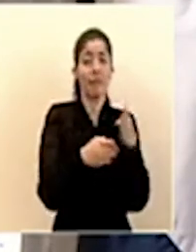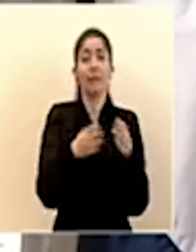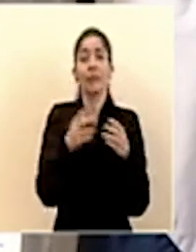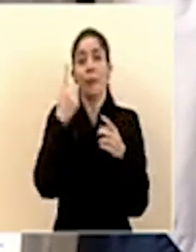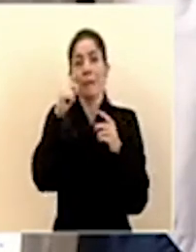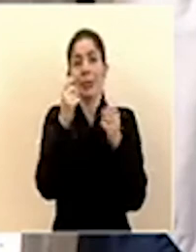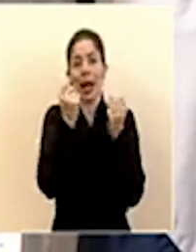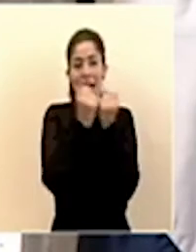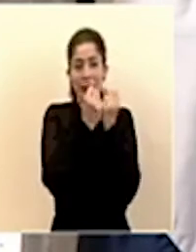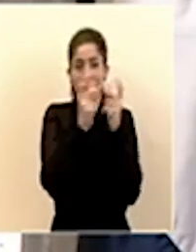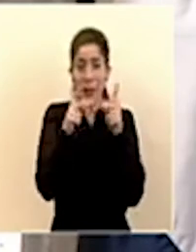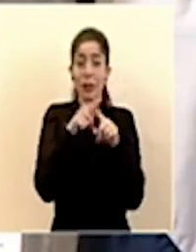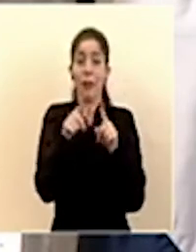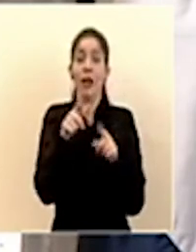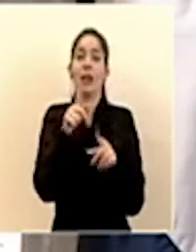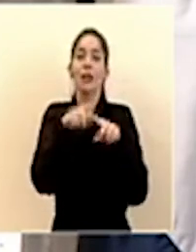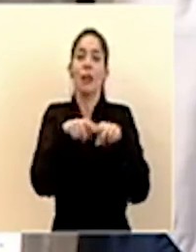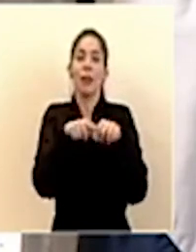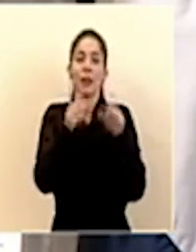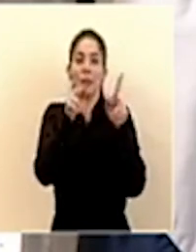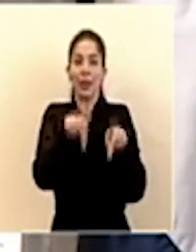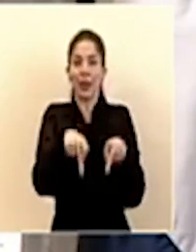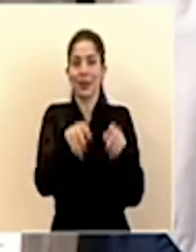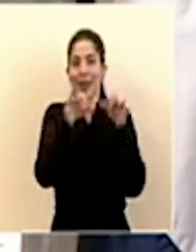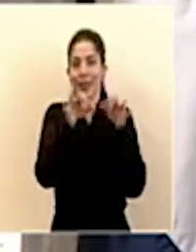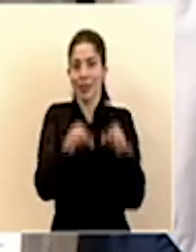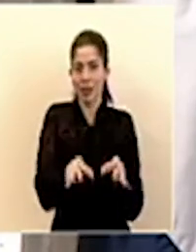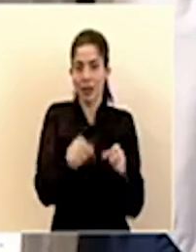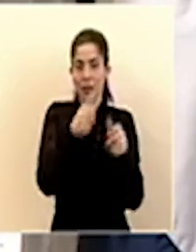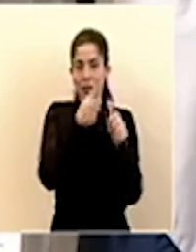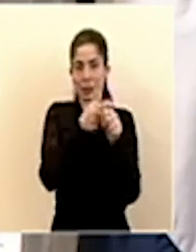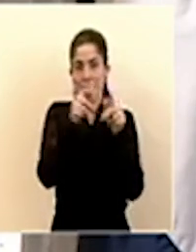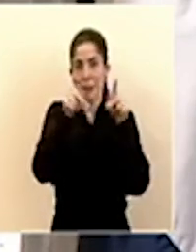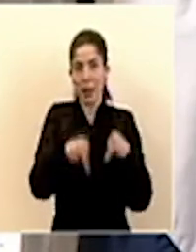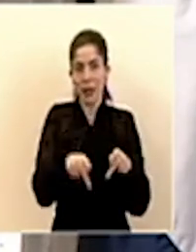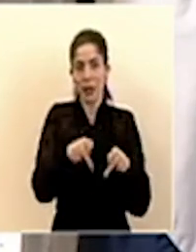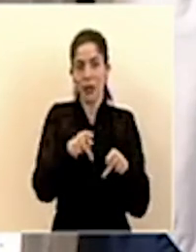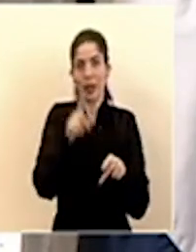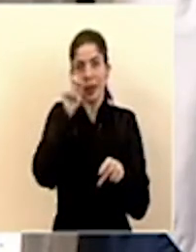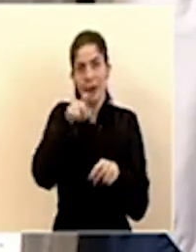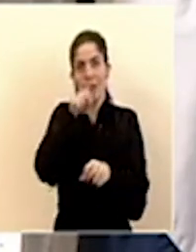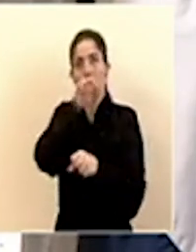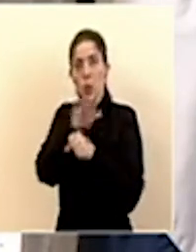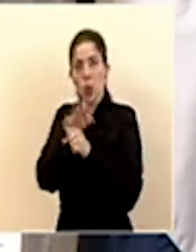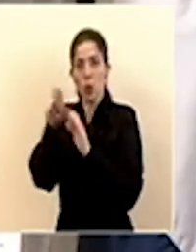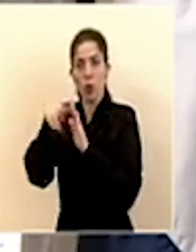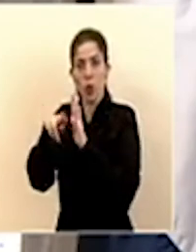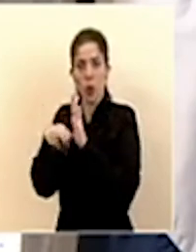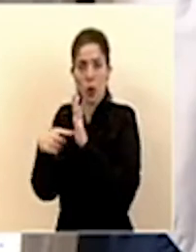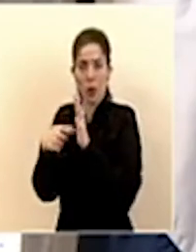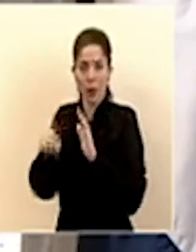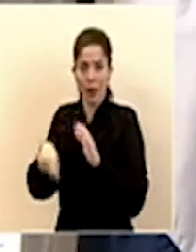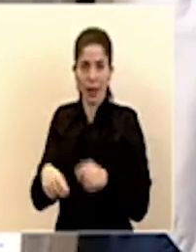la decisión de las personas en la capacidad de las personas para cumplir las normas que se han establecido